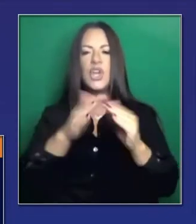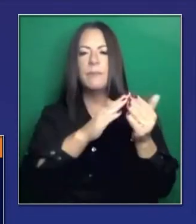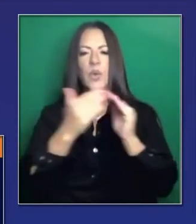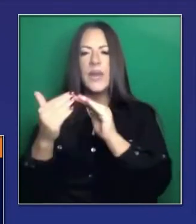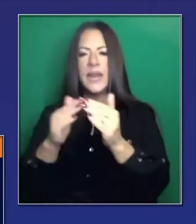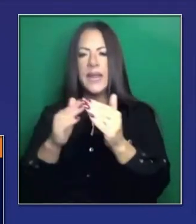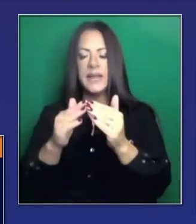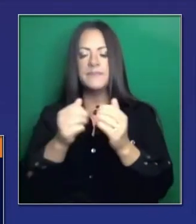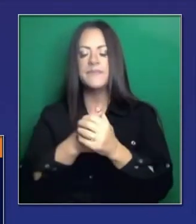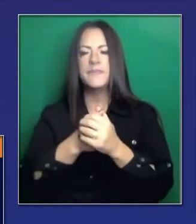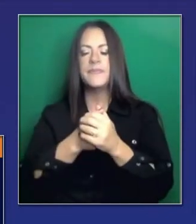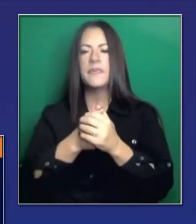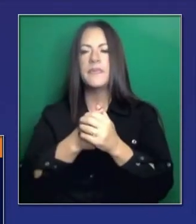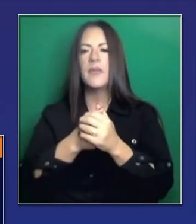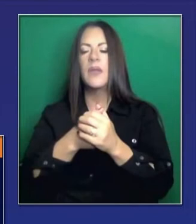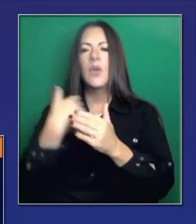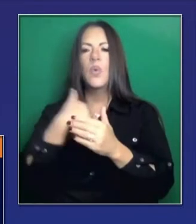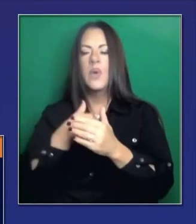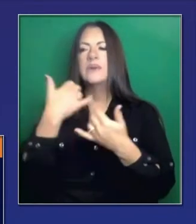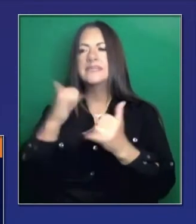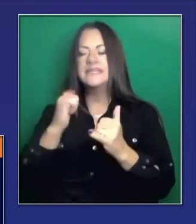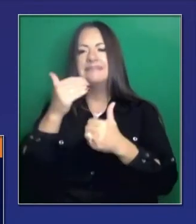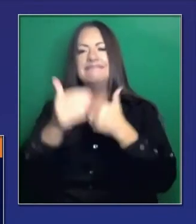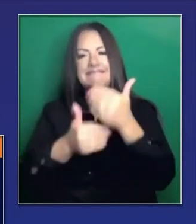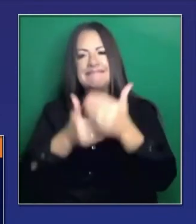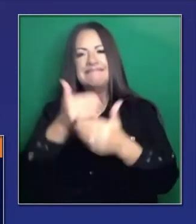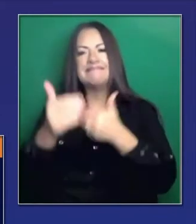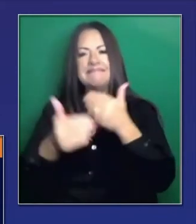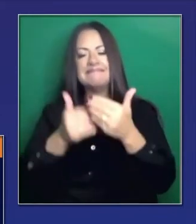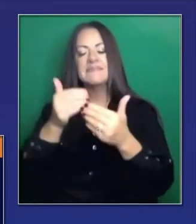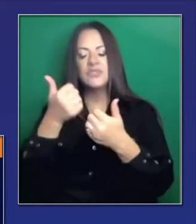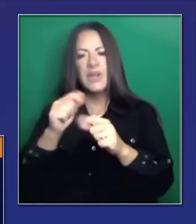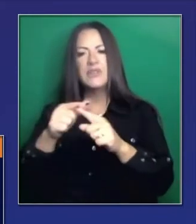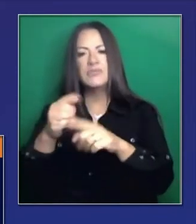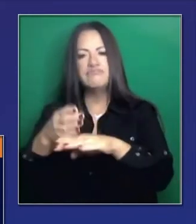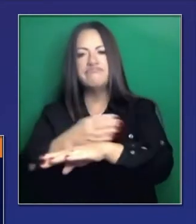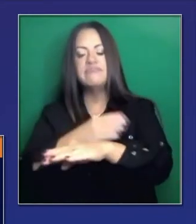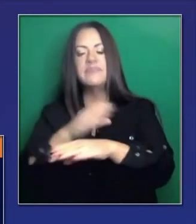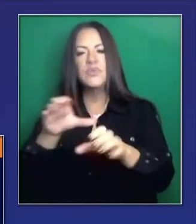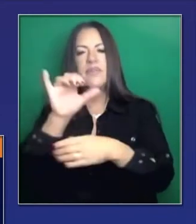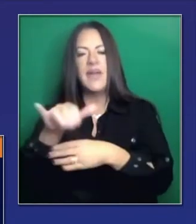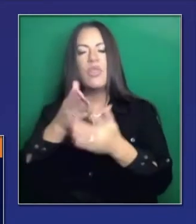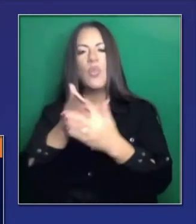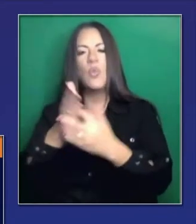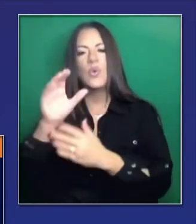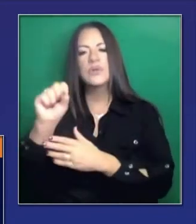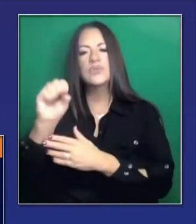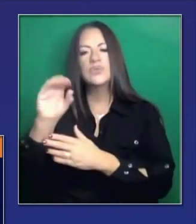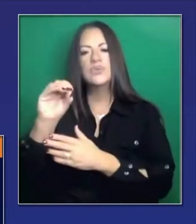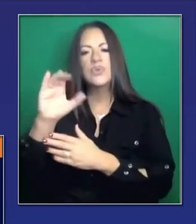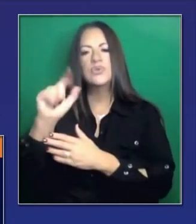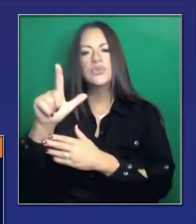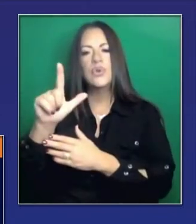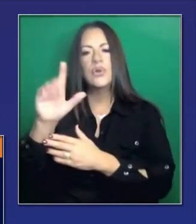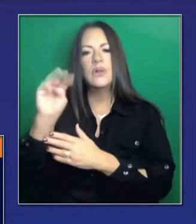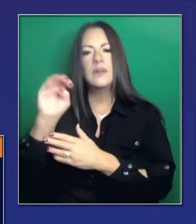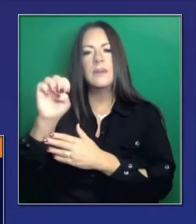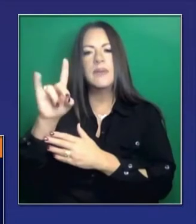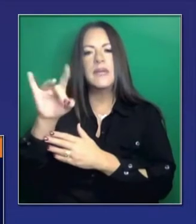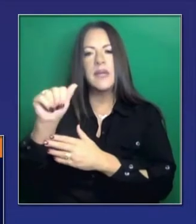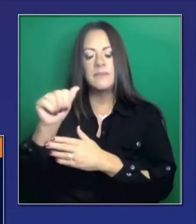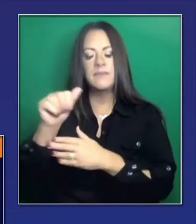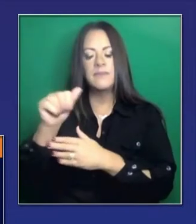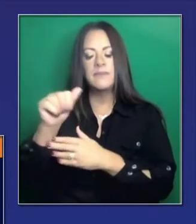donde se encuentran culturalmente. No en una escala en la que quisiéramos ver en cuanto al trabajo directo, trabajando